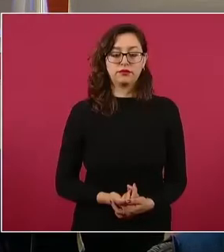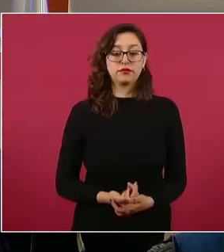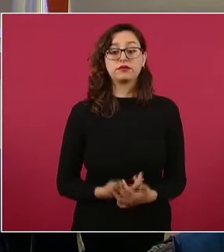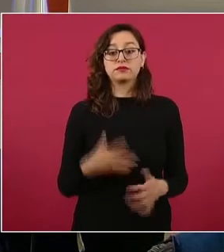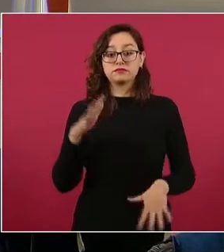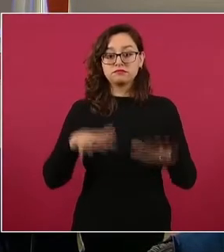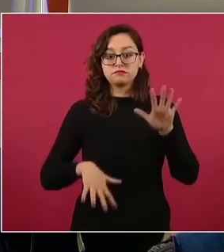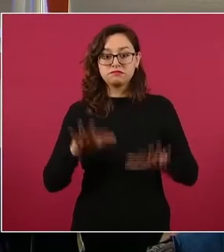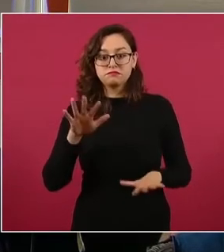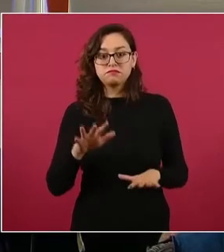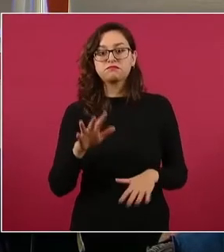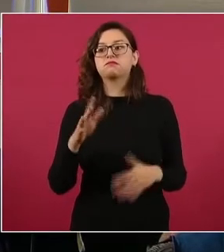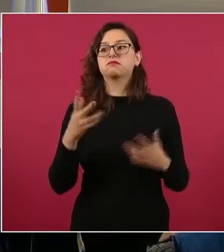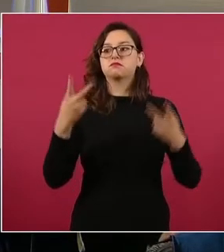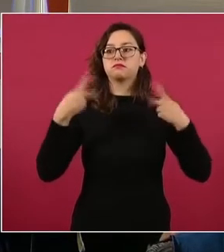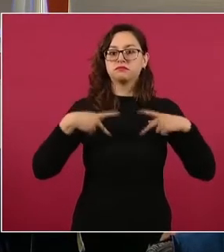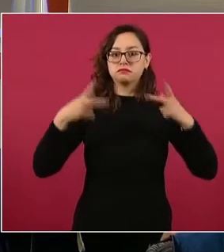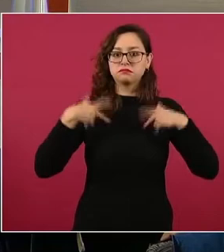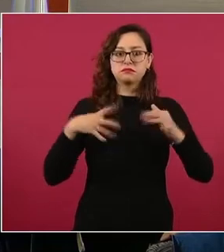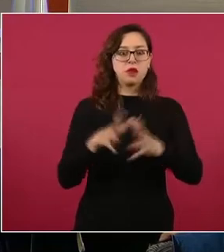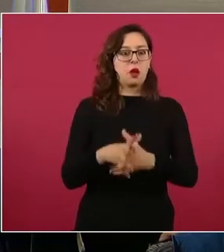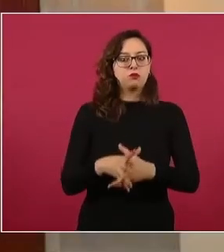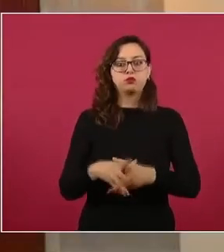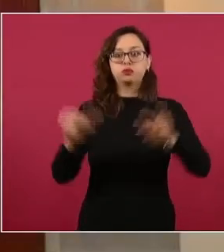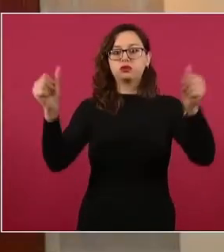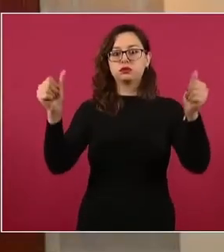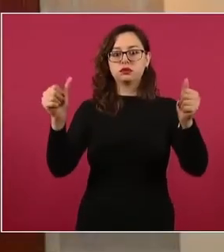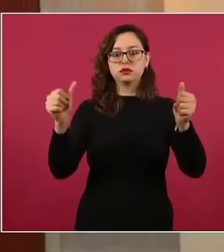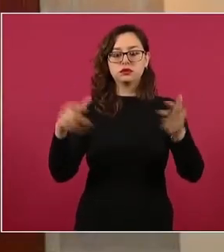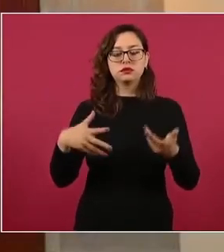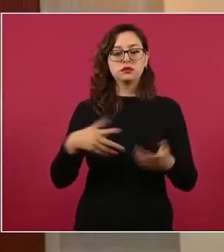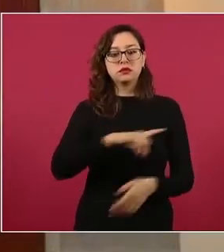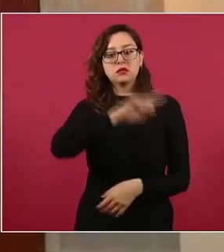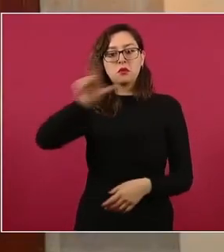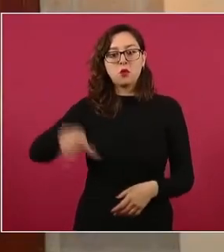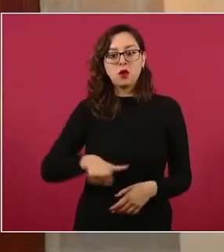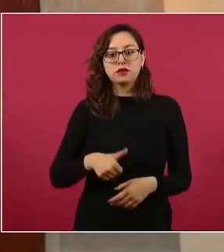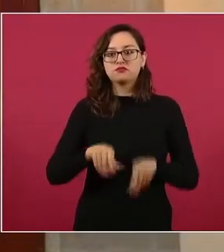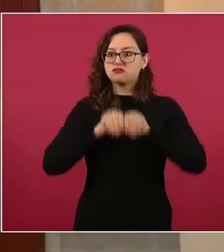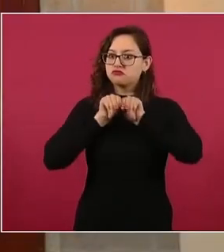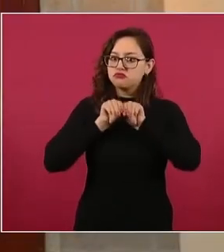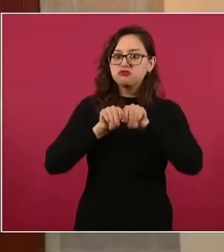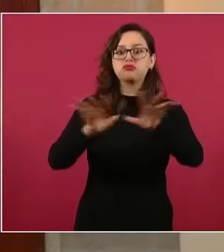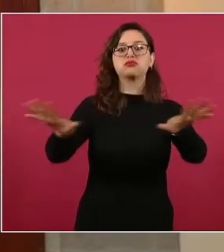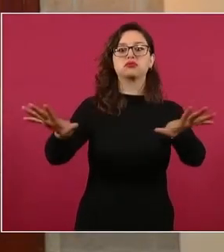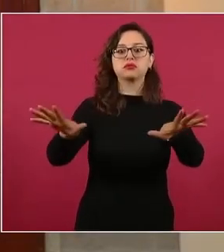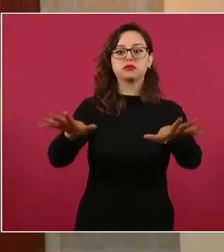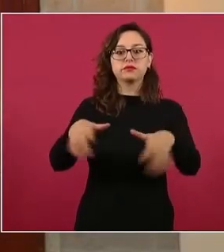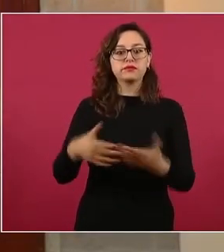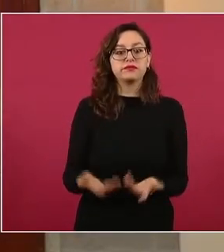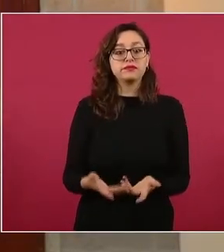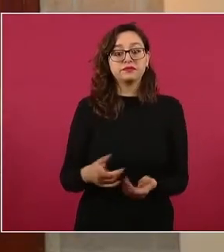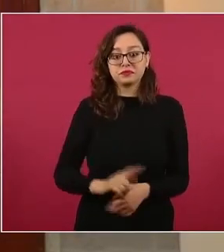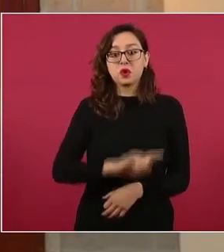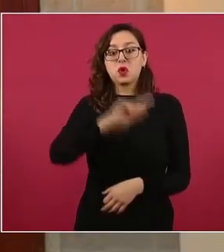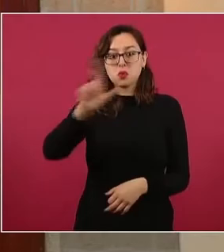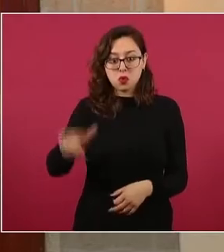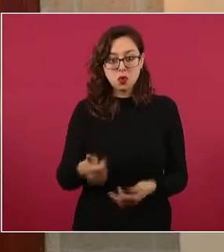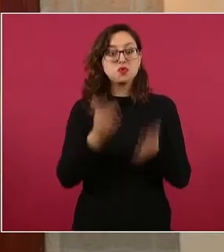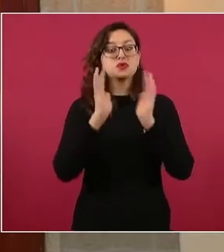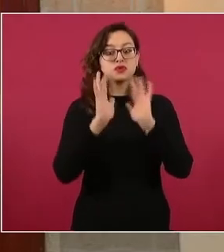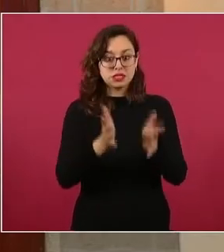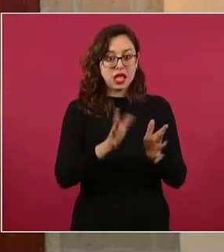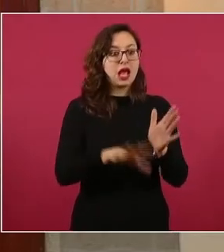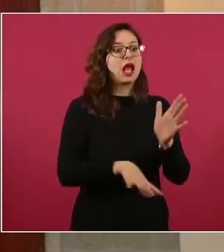pasó después. Y la inmensa mayoría de los casos, afortunadamente las víctimas o las personas no